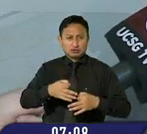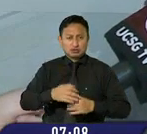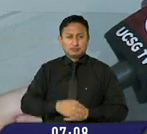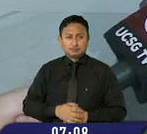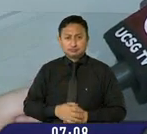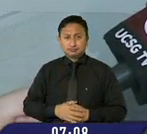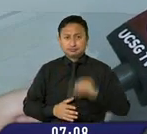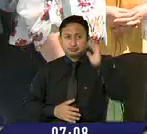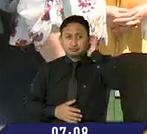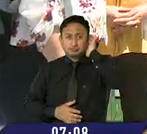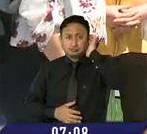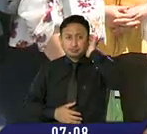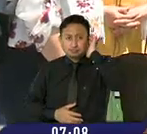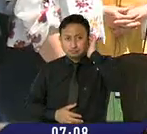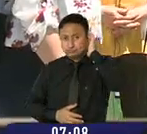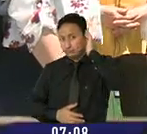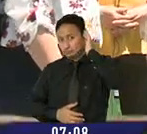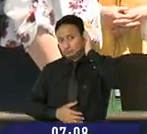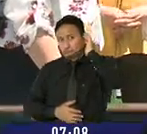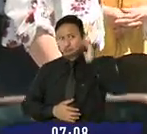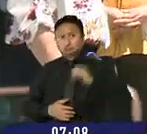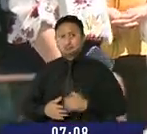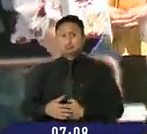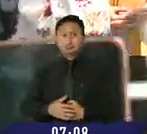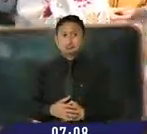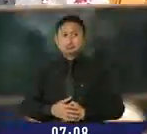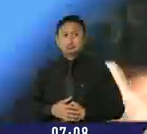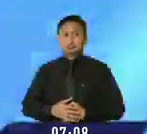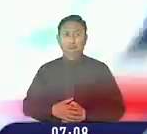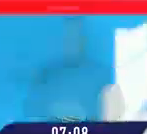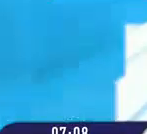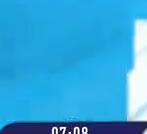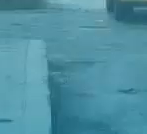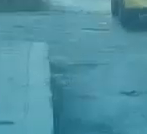sentencia de la Corte Constitucional. informó Valeria Navarro.